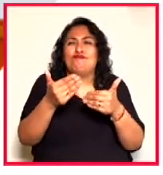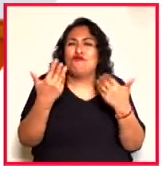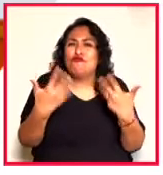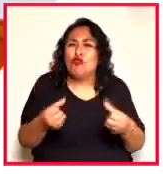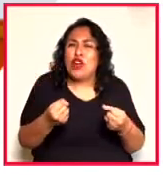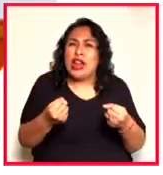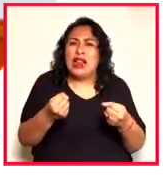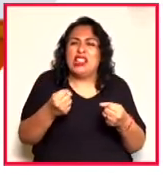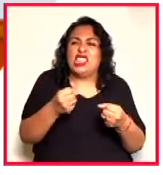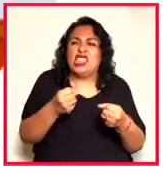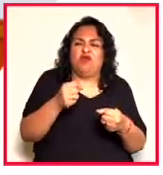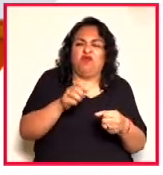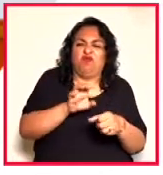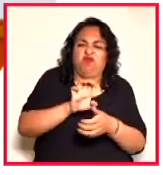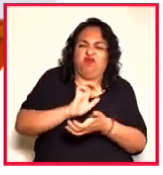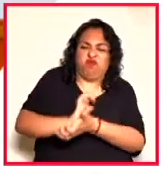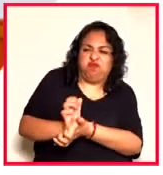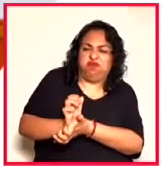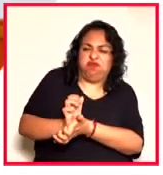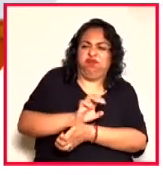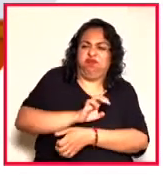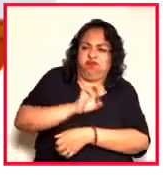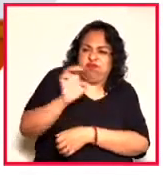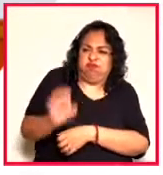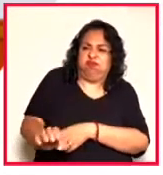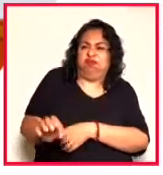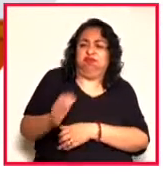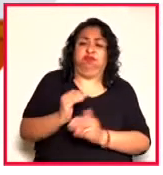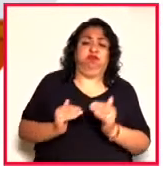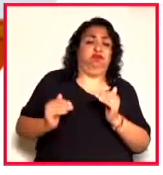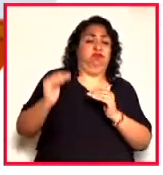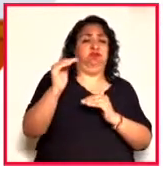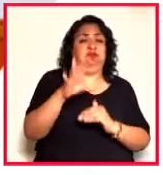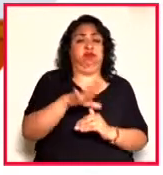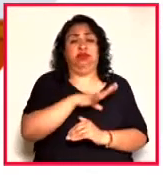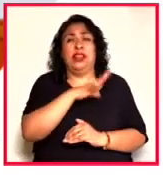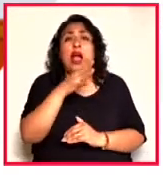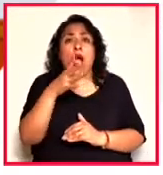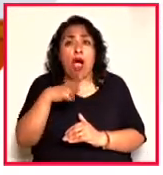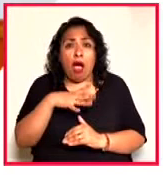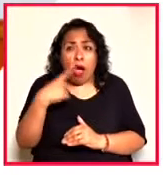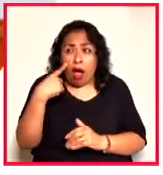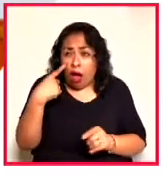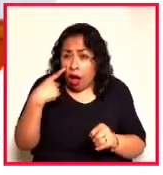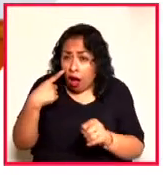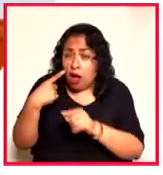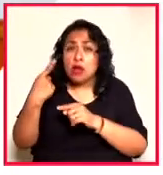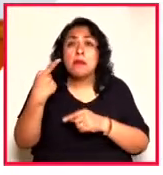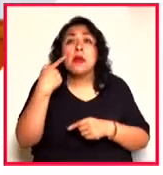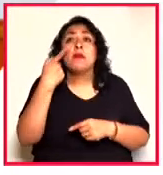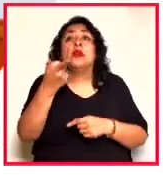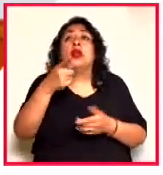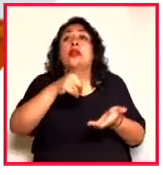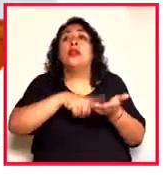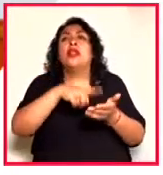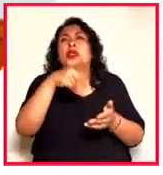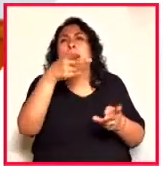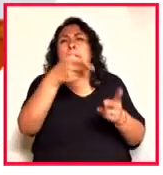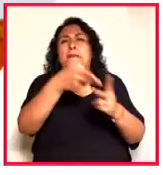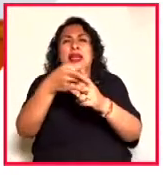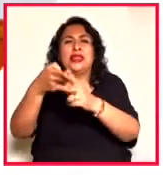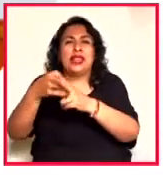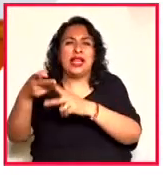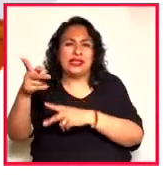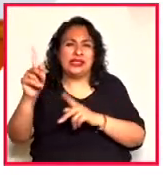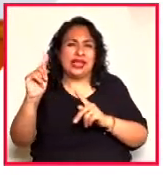supremacismo blanco, que está muy presente y que estuvo presente en esta famosa matanza del Paso,